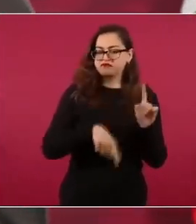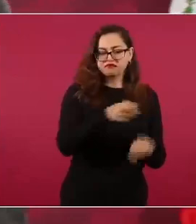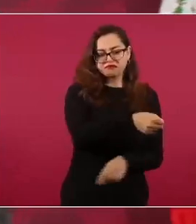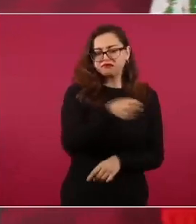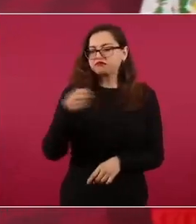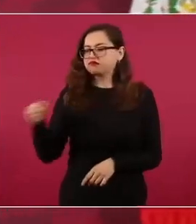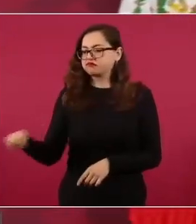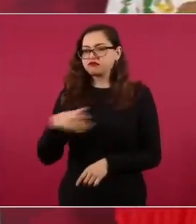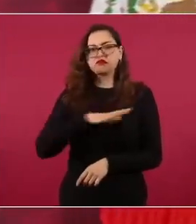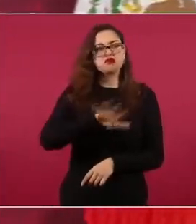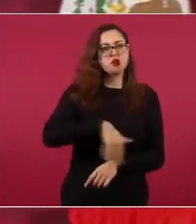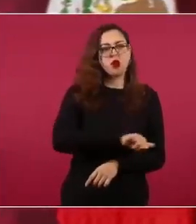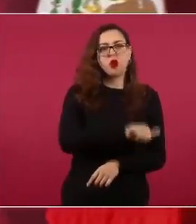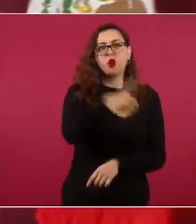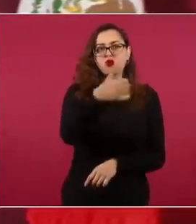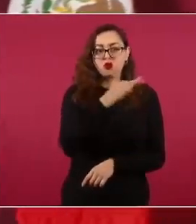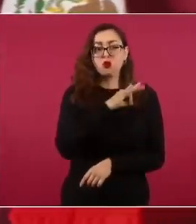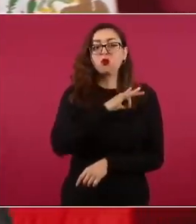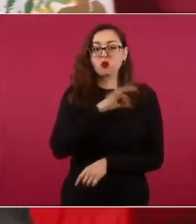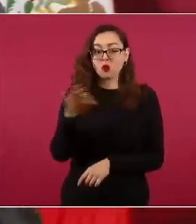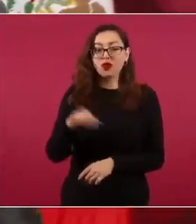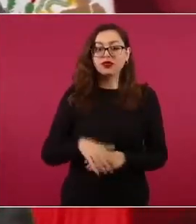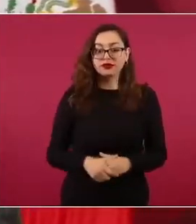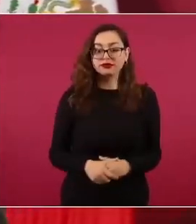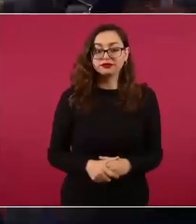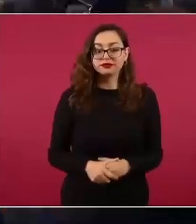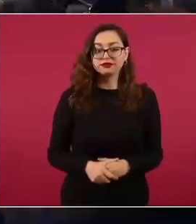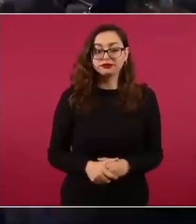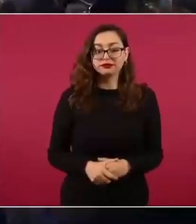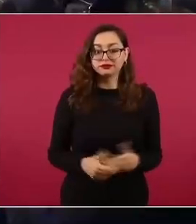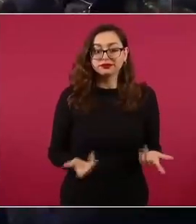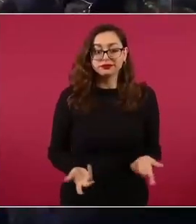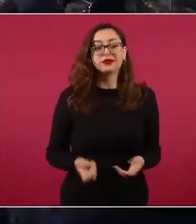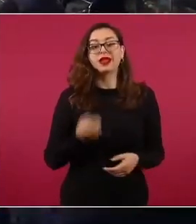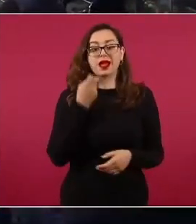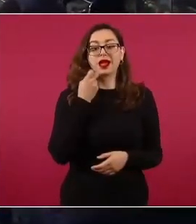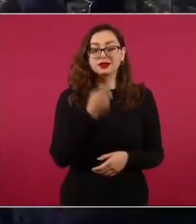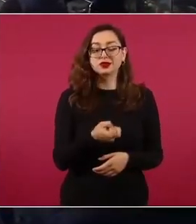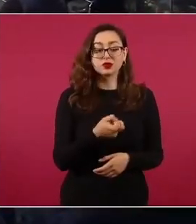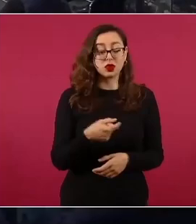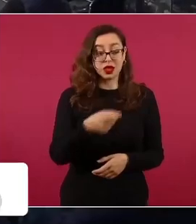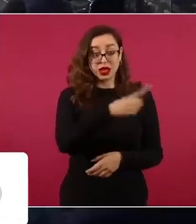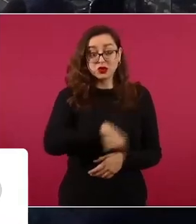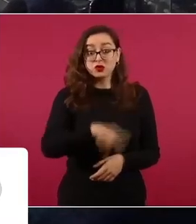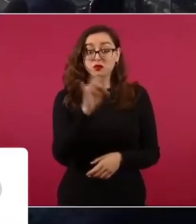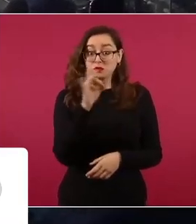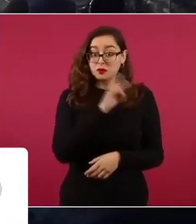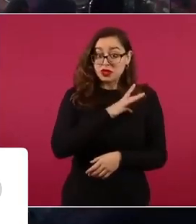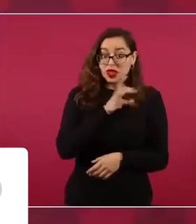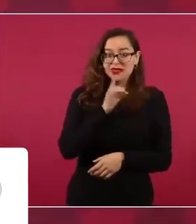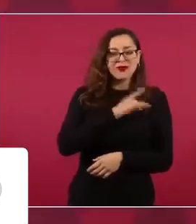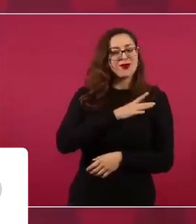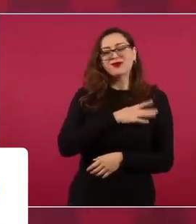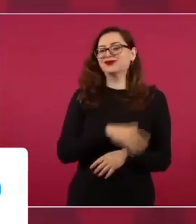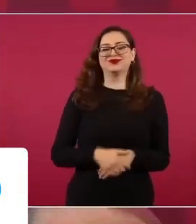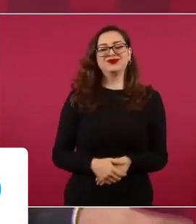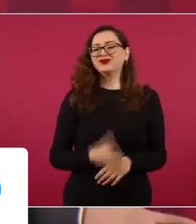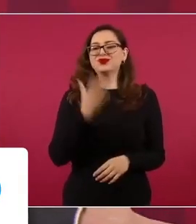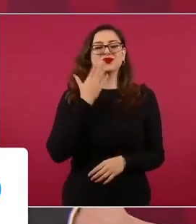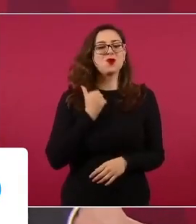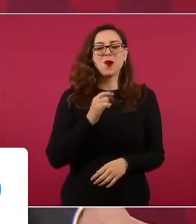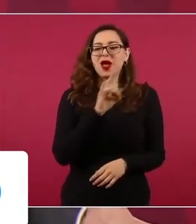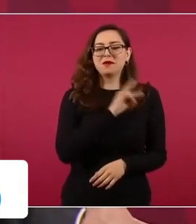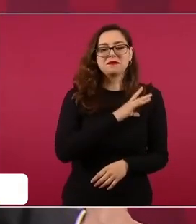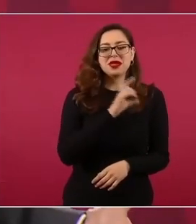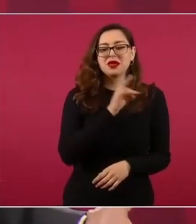temor al poder absoluto, no. es que lo que querían era